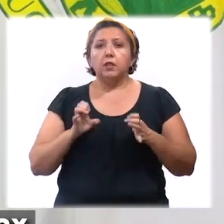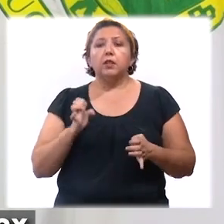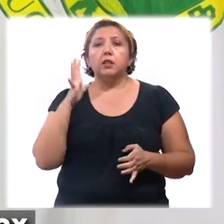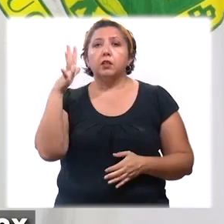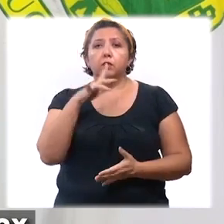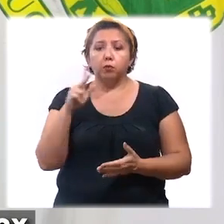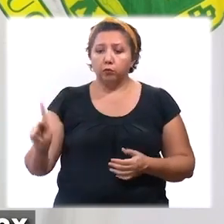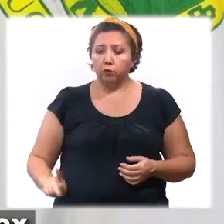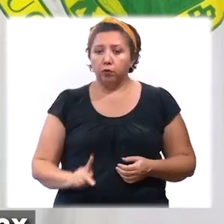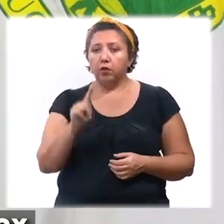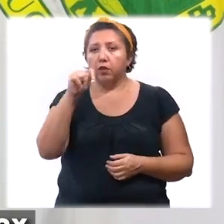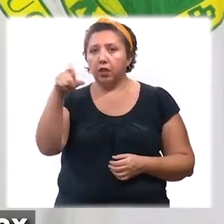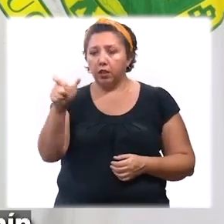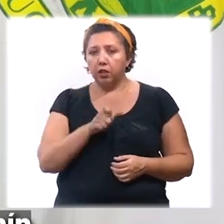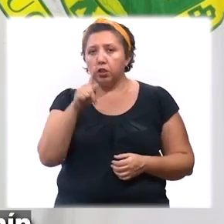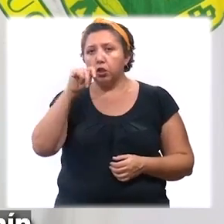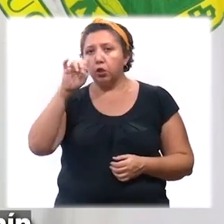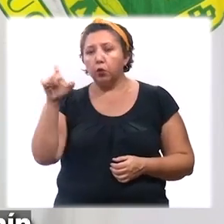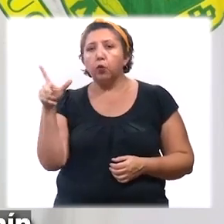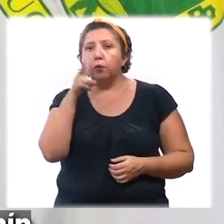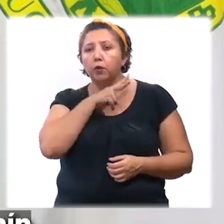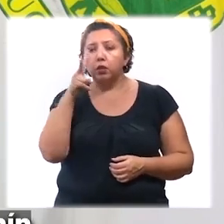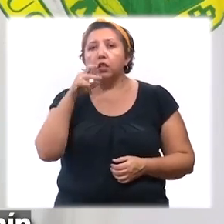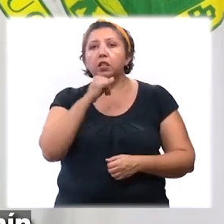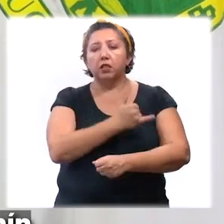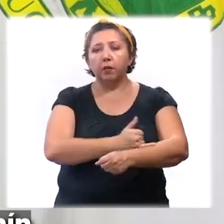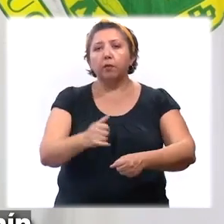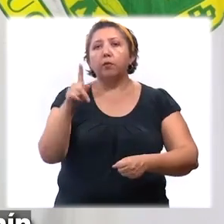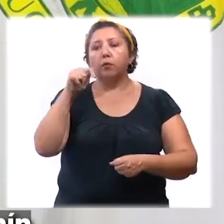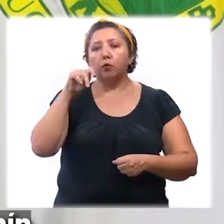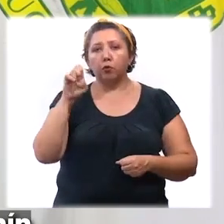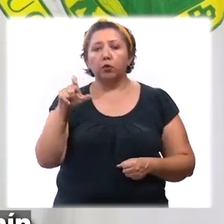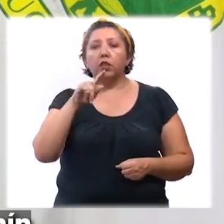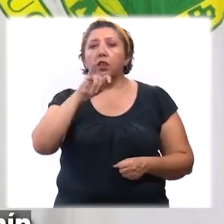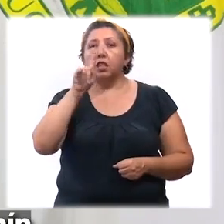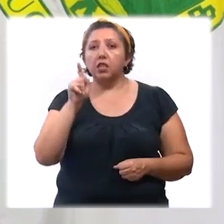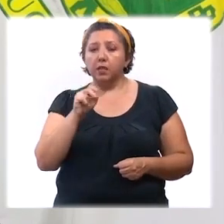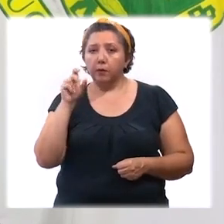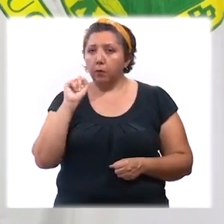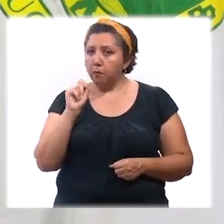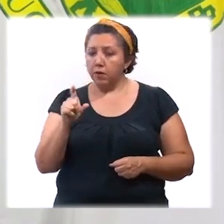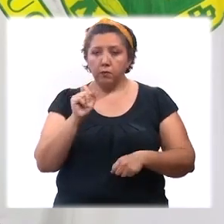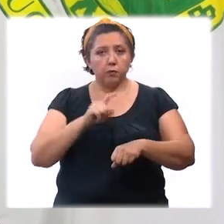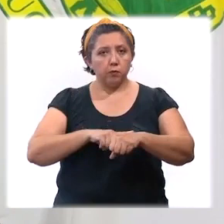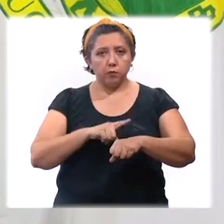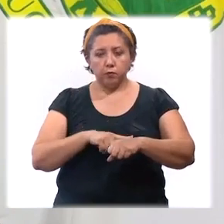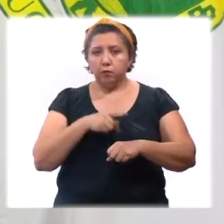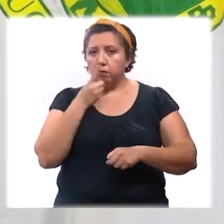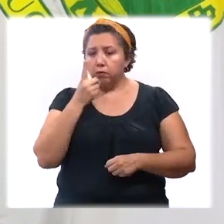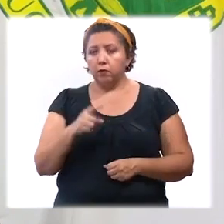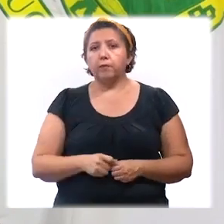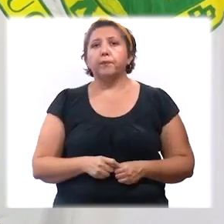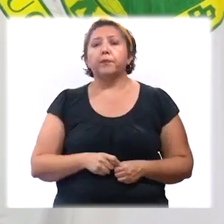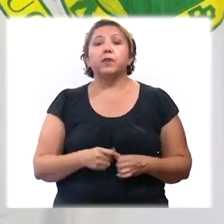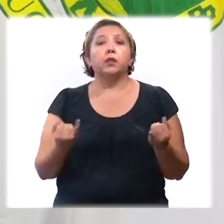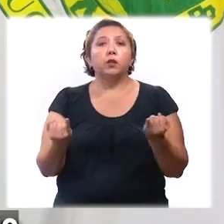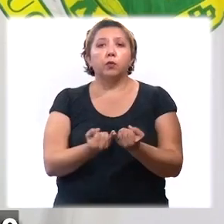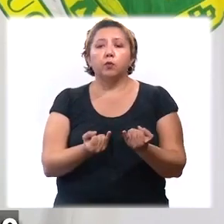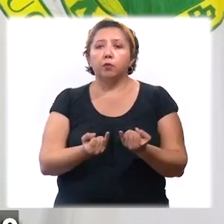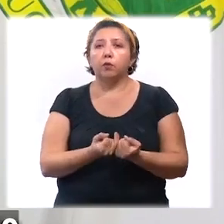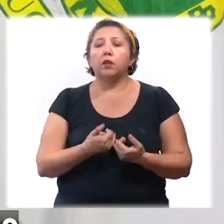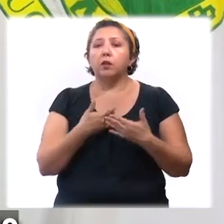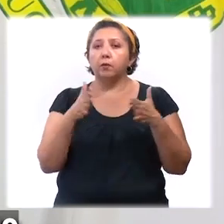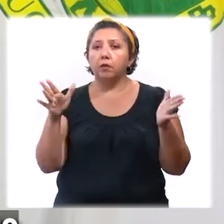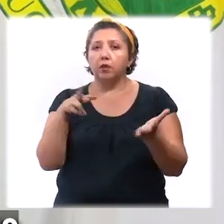que estarán en los municipios de Tecach, Ticul, Valladolid, Isamal, Motul y Ticimín, con los mismos horarios. De igual forma,